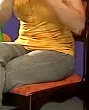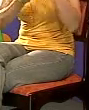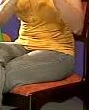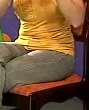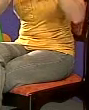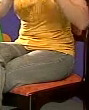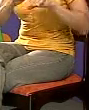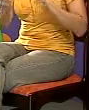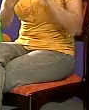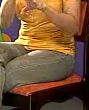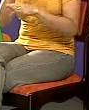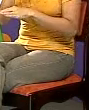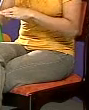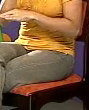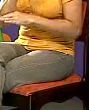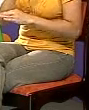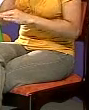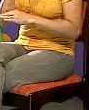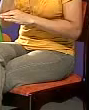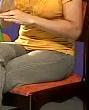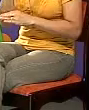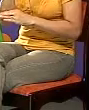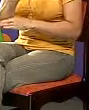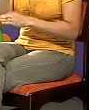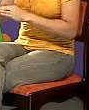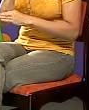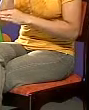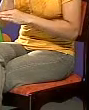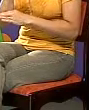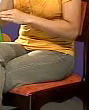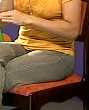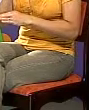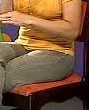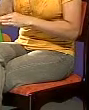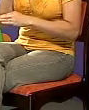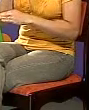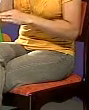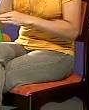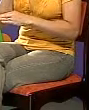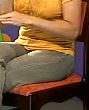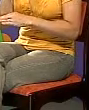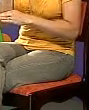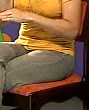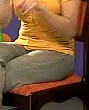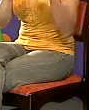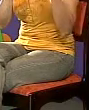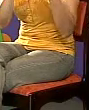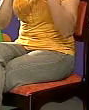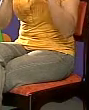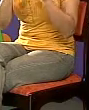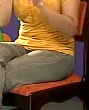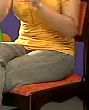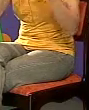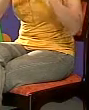escribirnos al correo nexus.canal15.cr.c.cr o bien llamarnos a nuestra línea telefónica 25